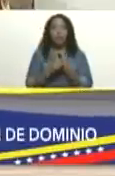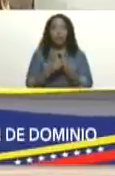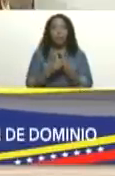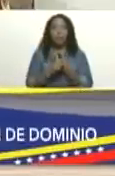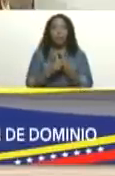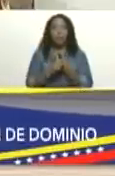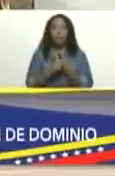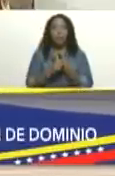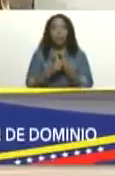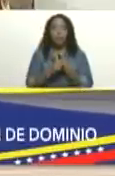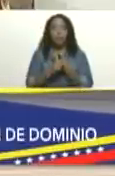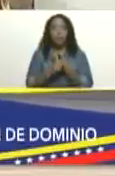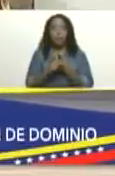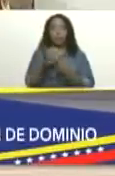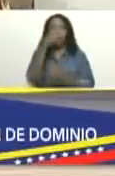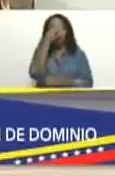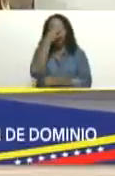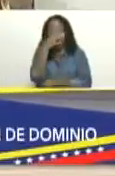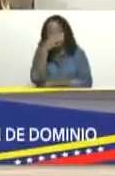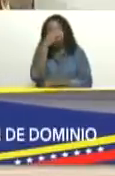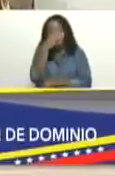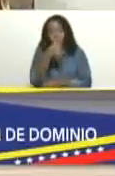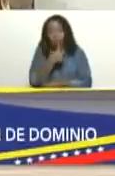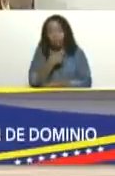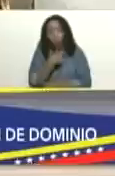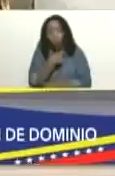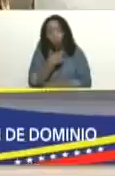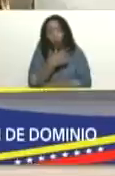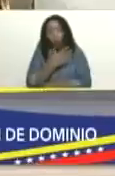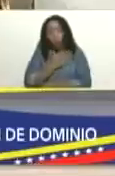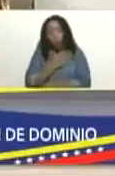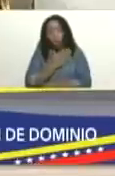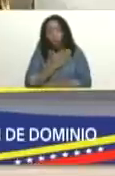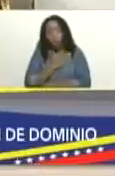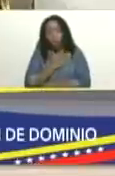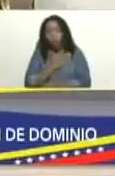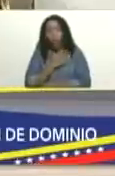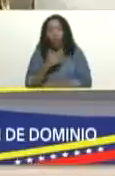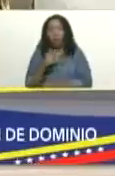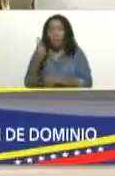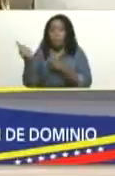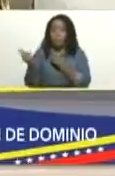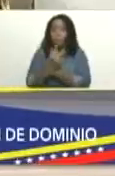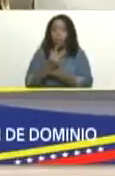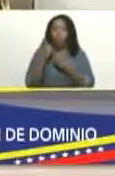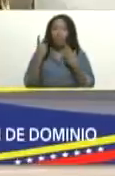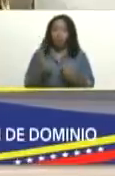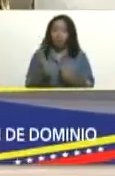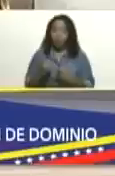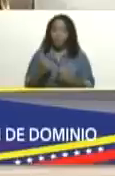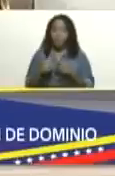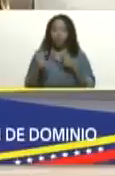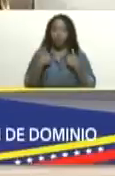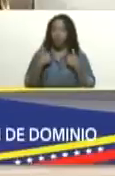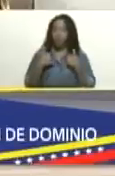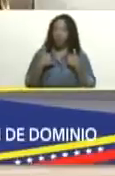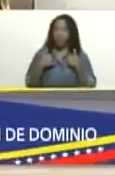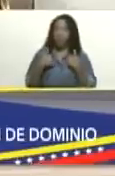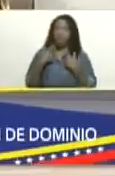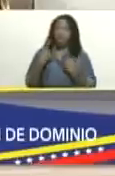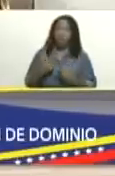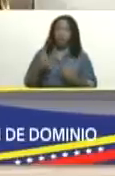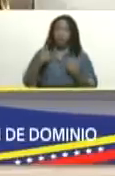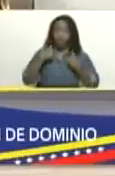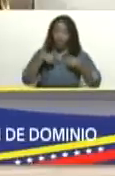por el gripón que yo cargo me habían dicho que descansara pero yo dije no no es hora de descansar